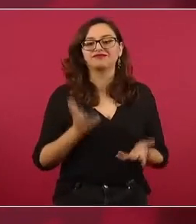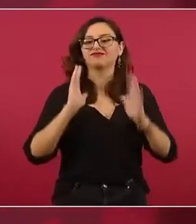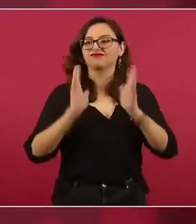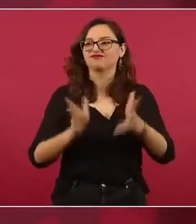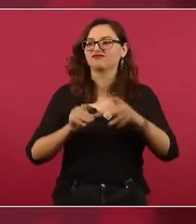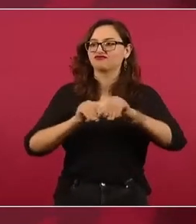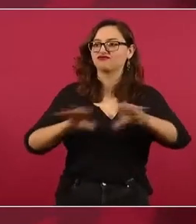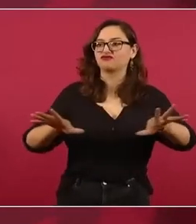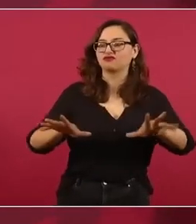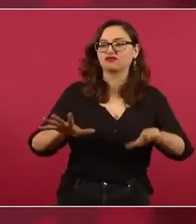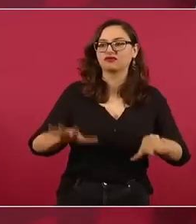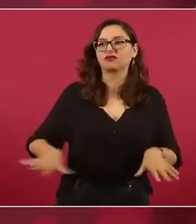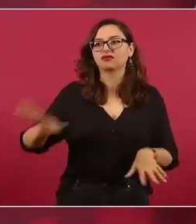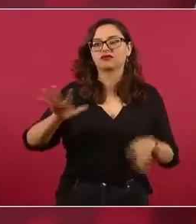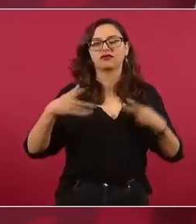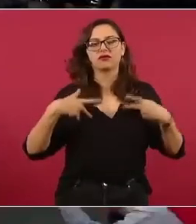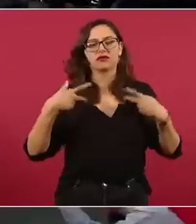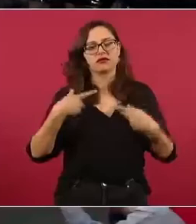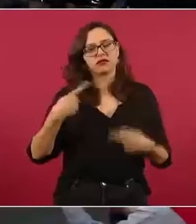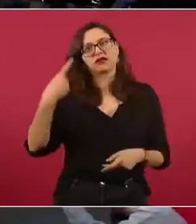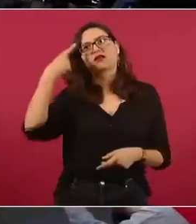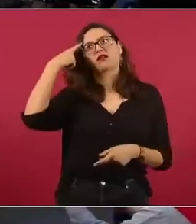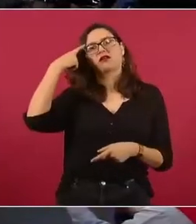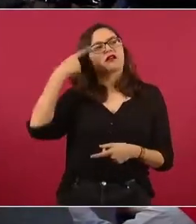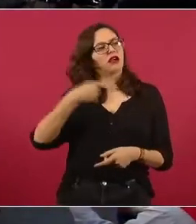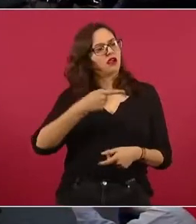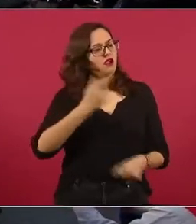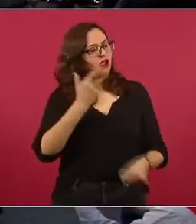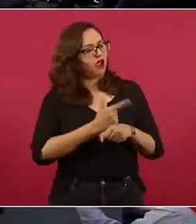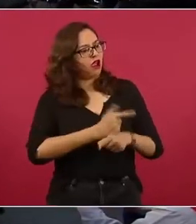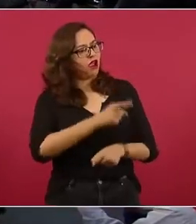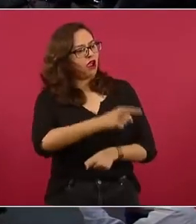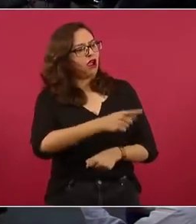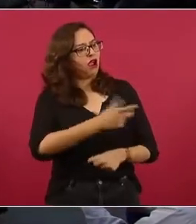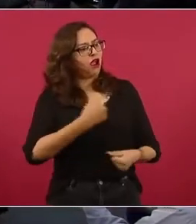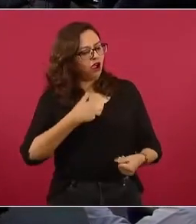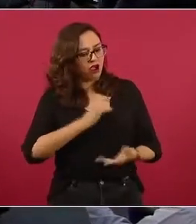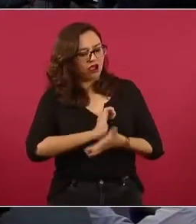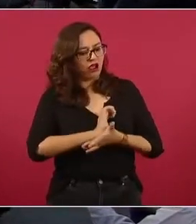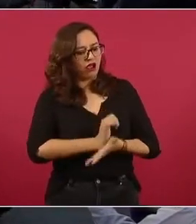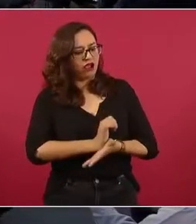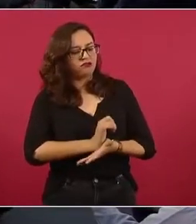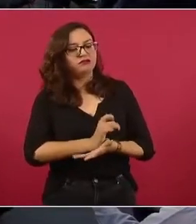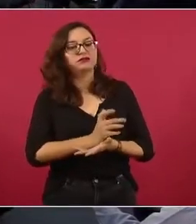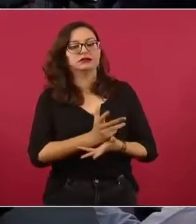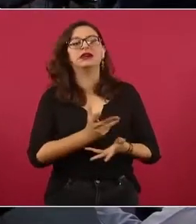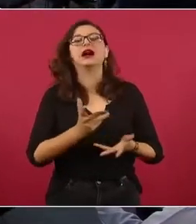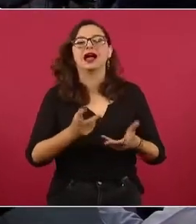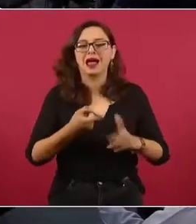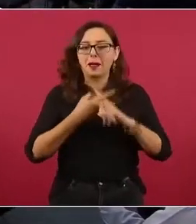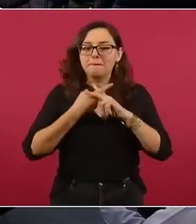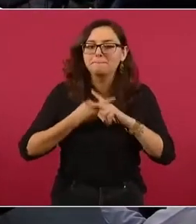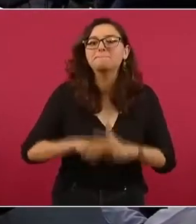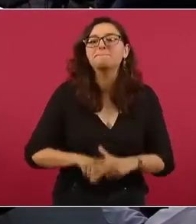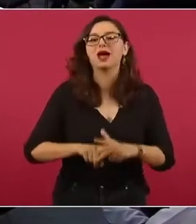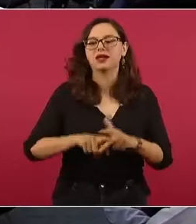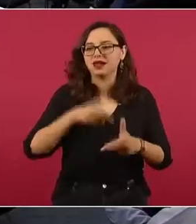normal, ya deja de ser algo cotidiana y